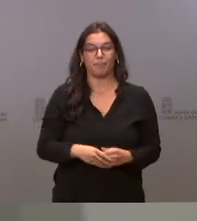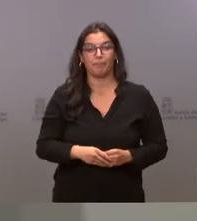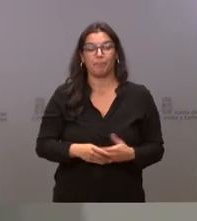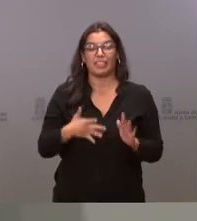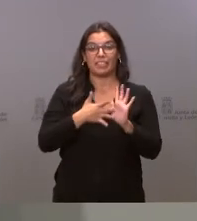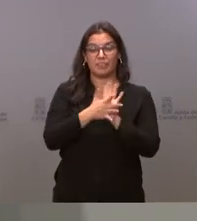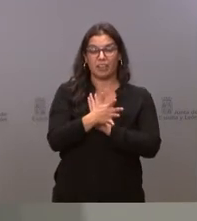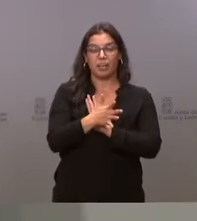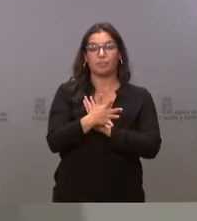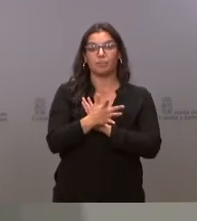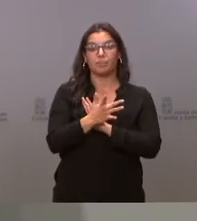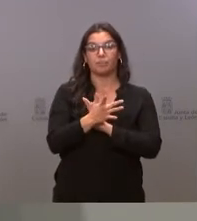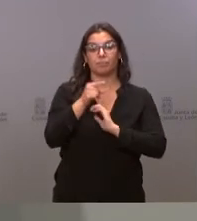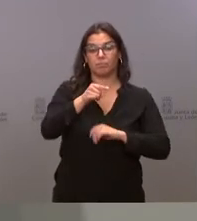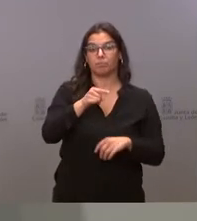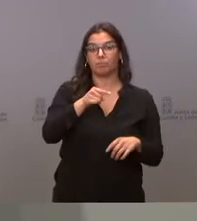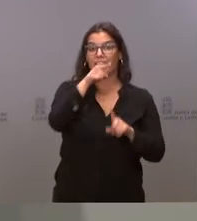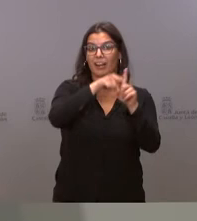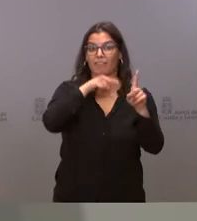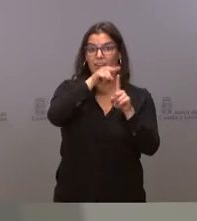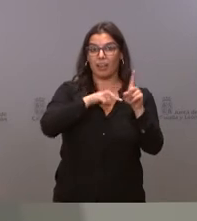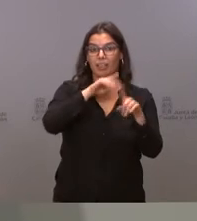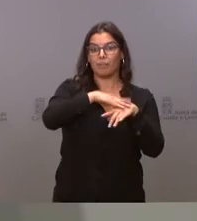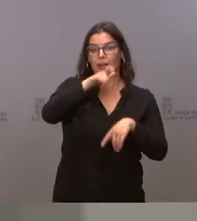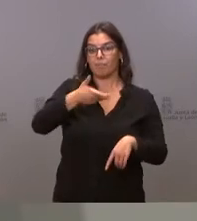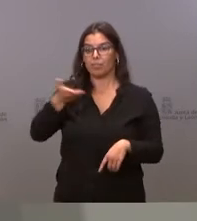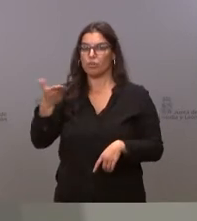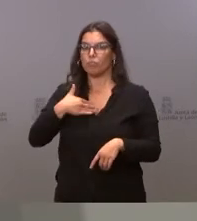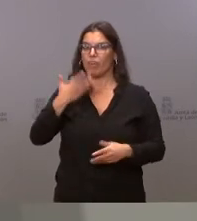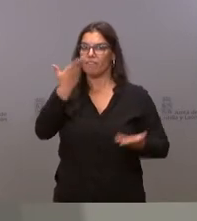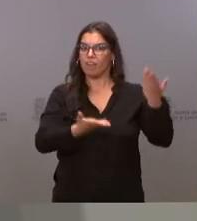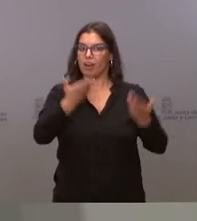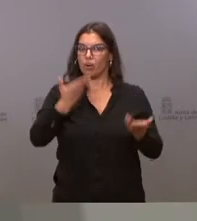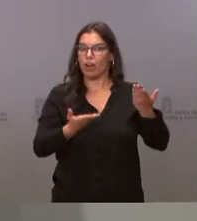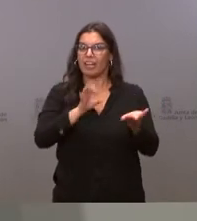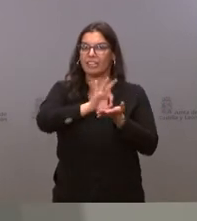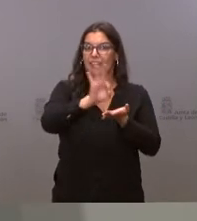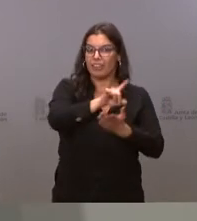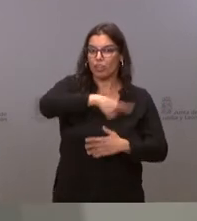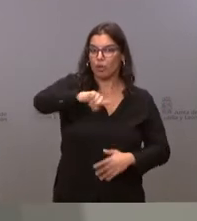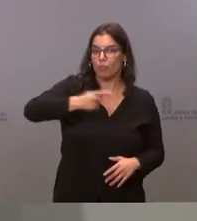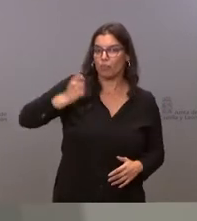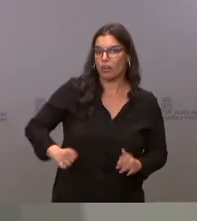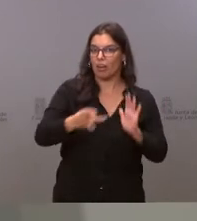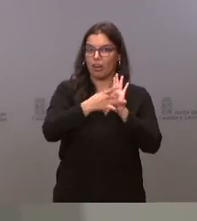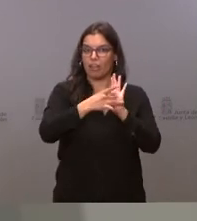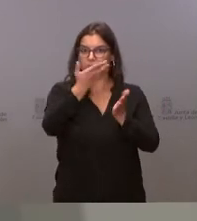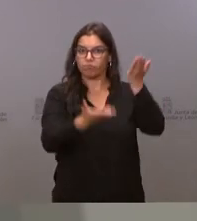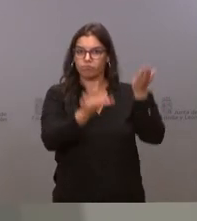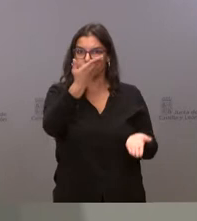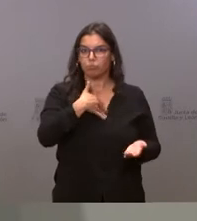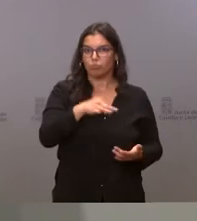de un instrumento de referencia para que la ciudadanía pueda valorar la calidad de los servicios de los profesionales de la actividad